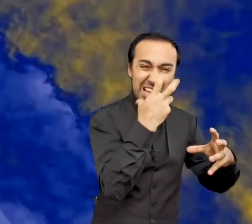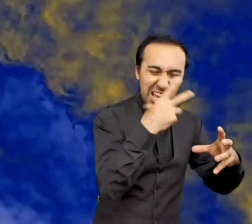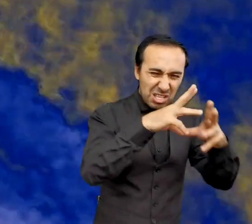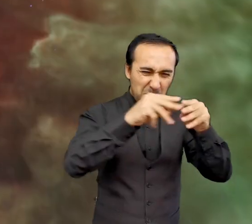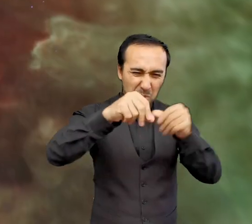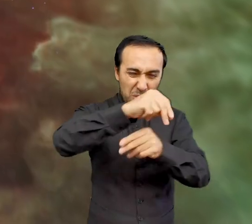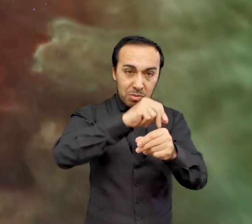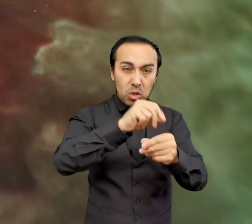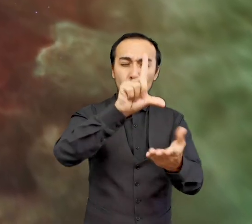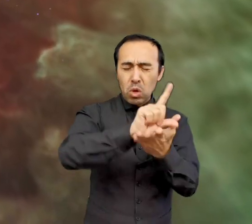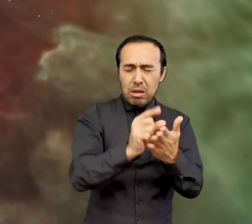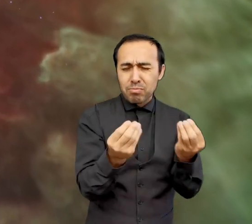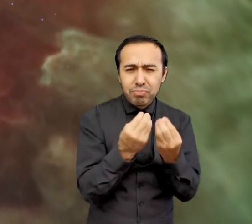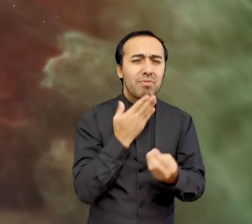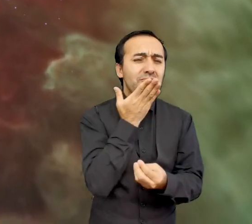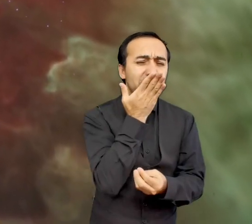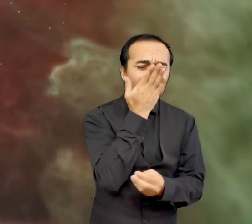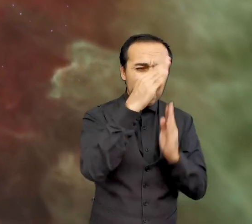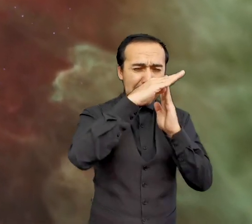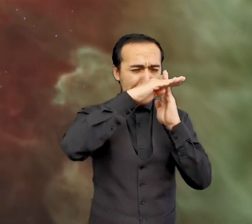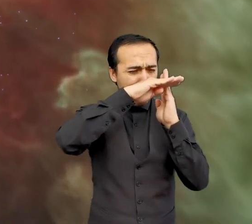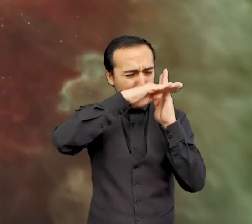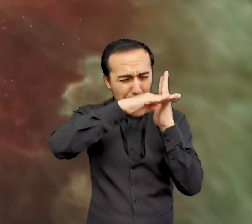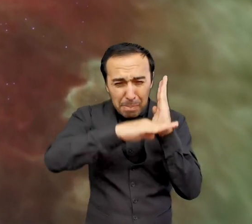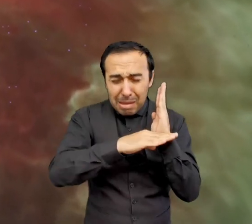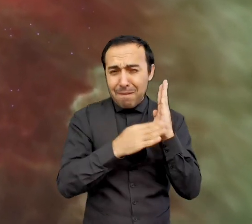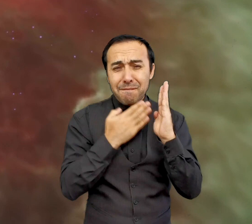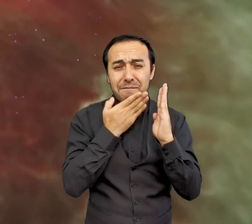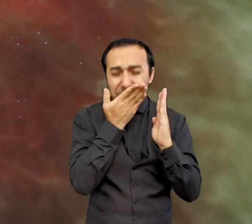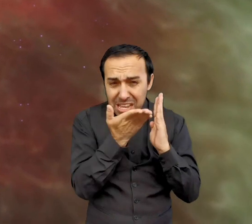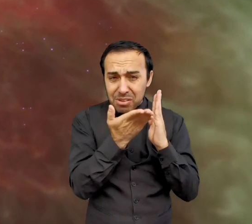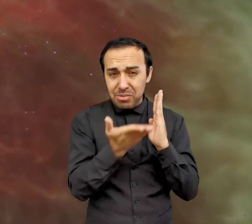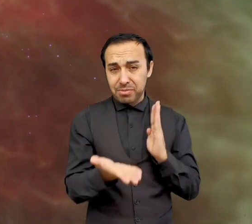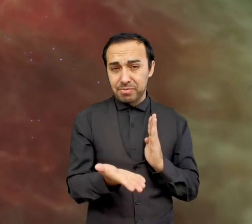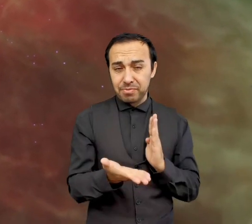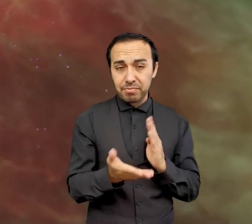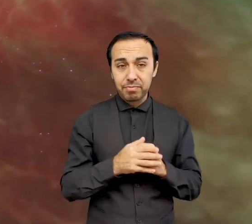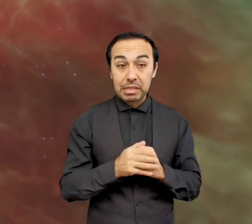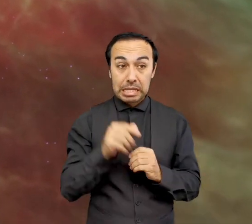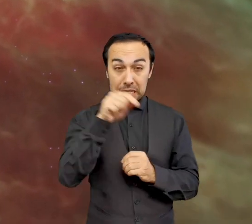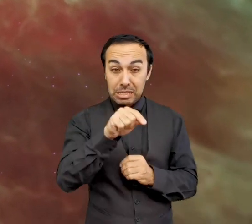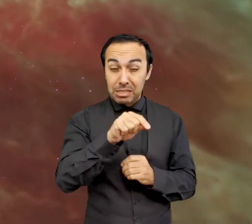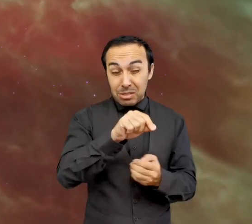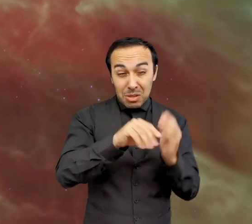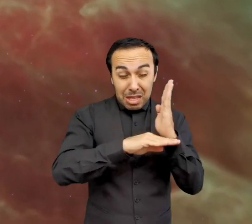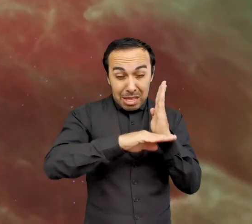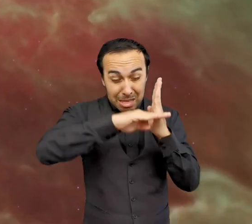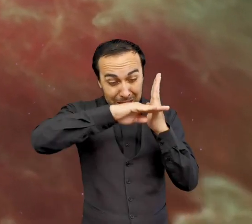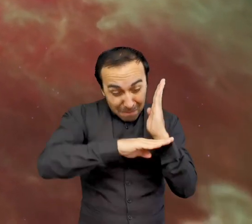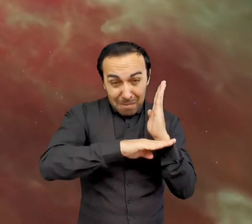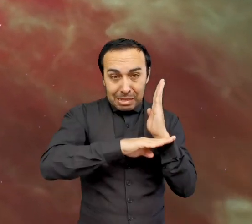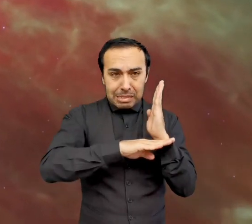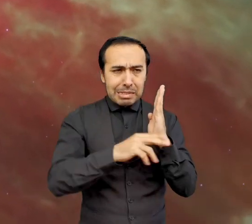frías con temperaturas de solo unos pocos grados por encima del cero absoluto. A estas temperaturas, los